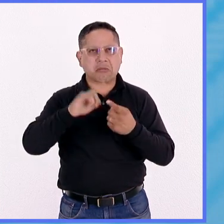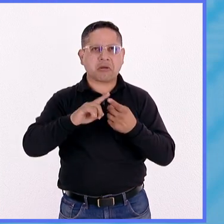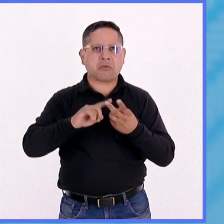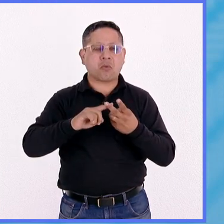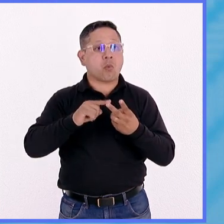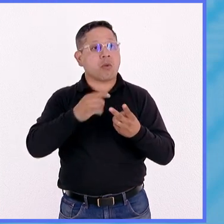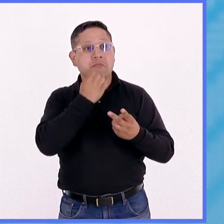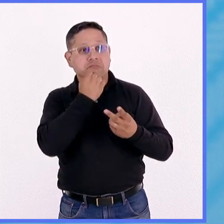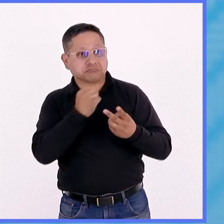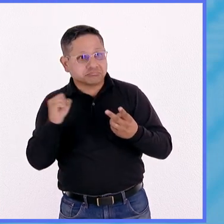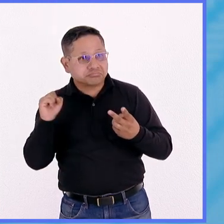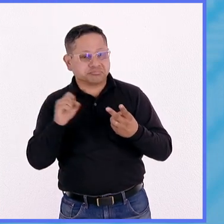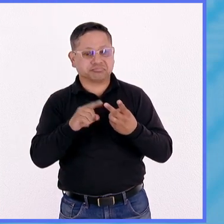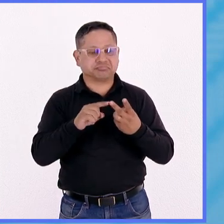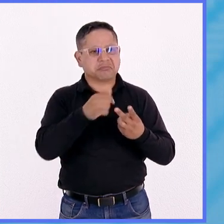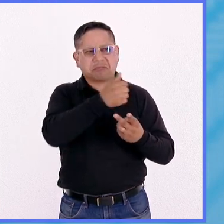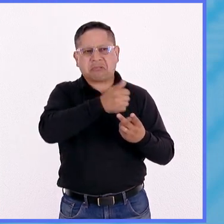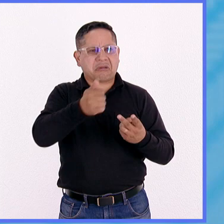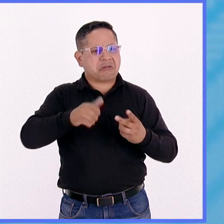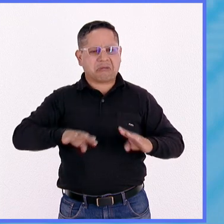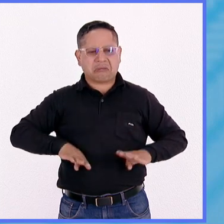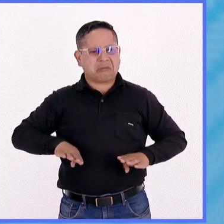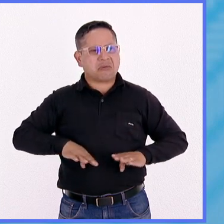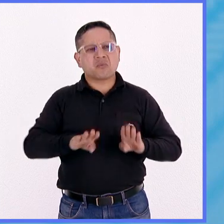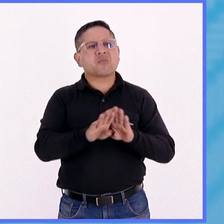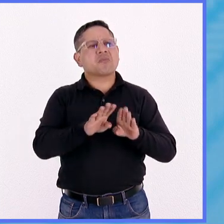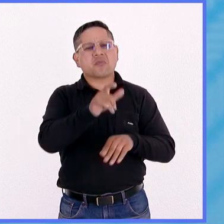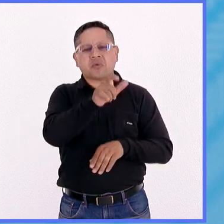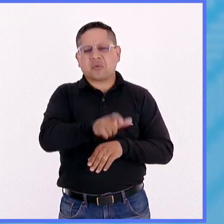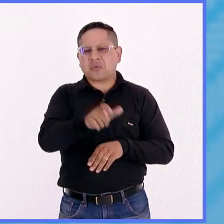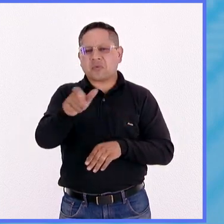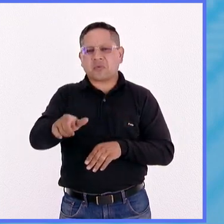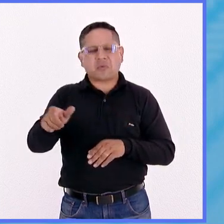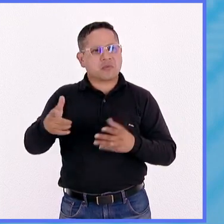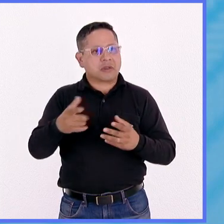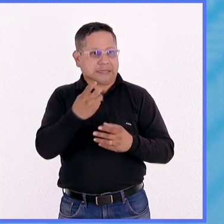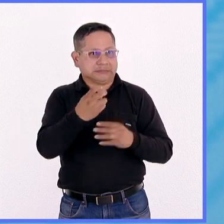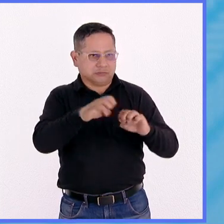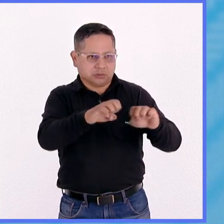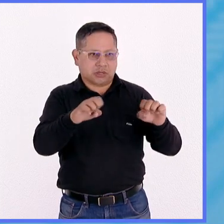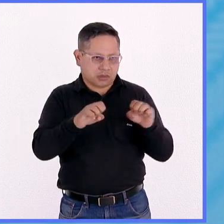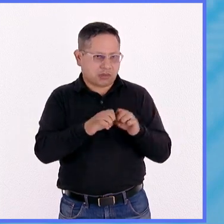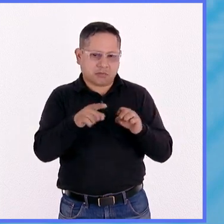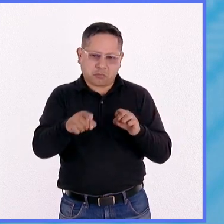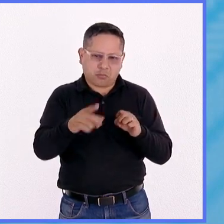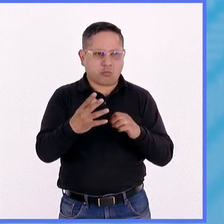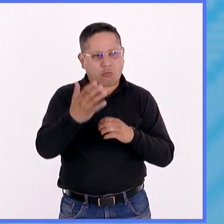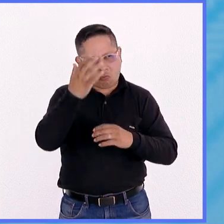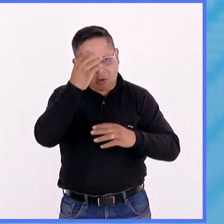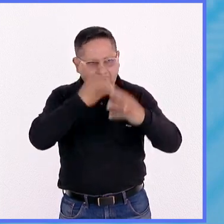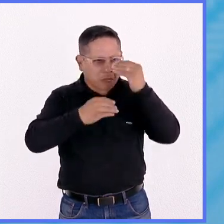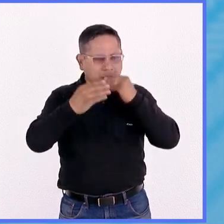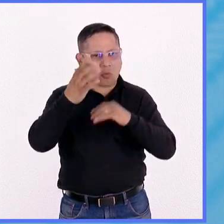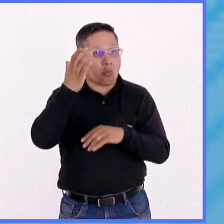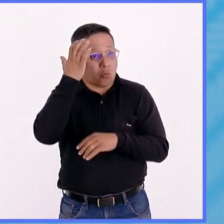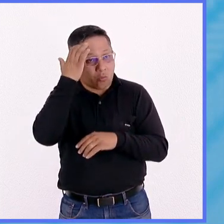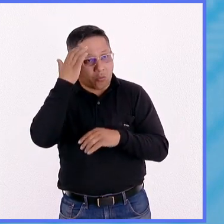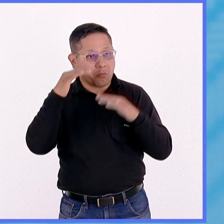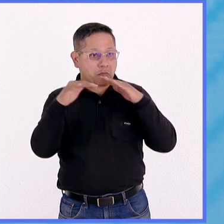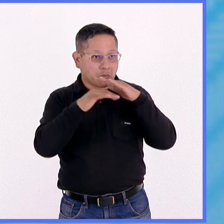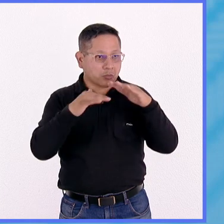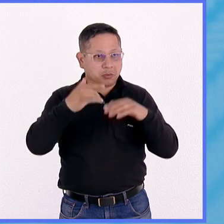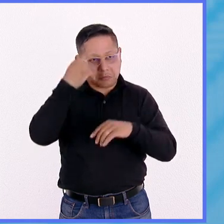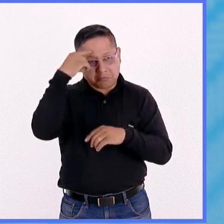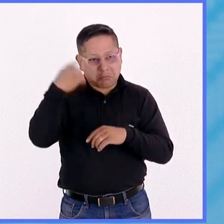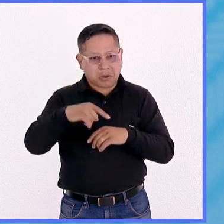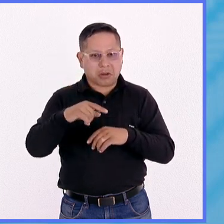entrada los integrantes de cada uno de estos equipos? Para poder tener, vamos, el conocimiento básico para empezar a proponer.